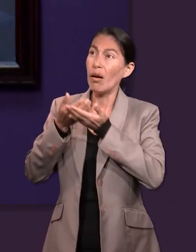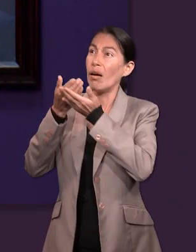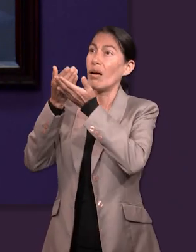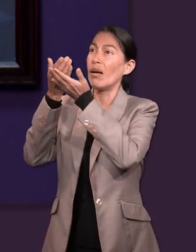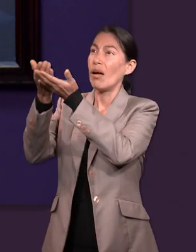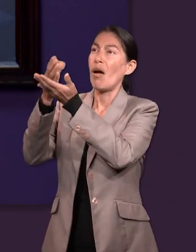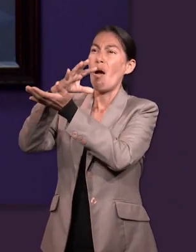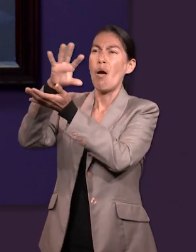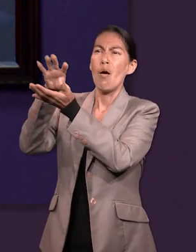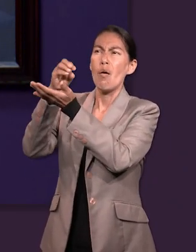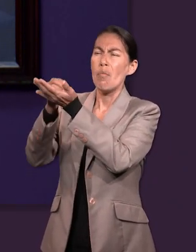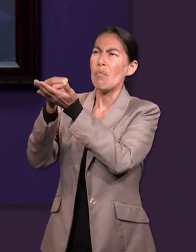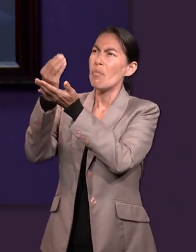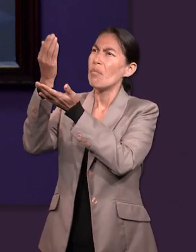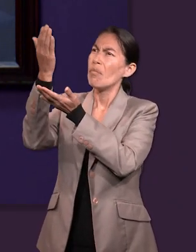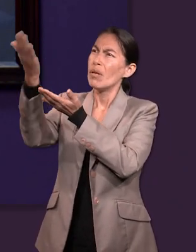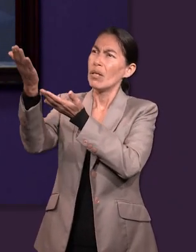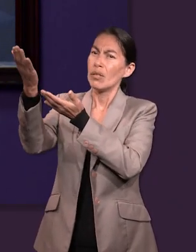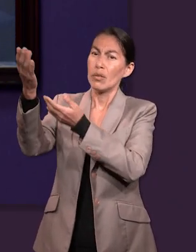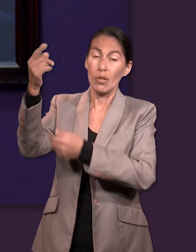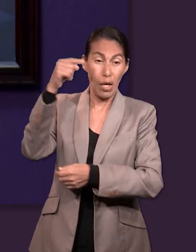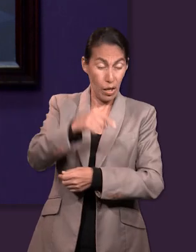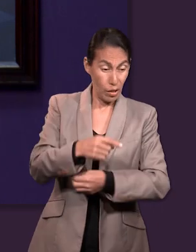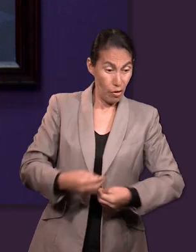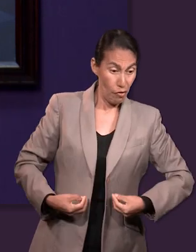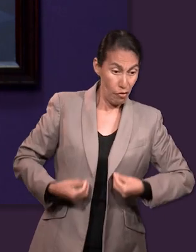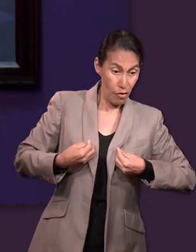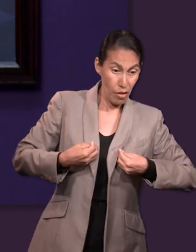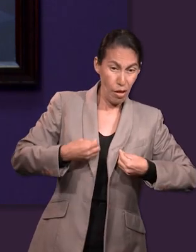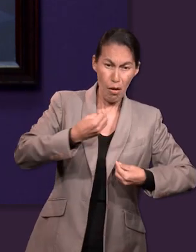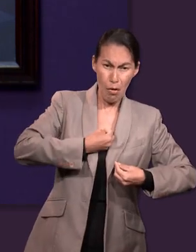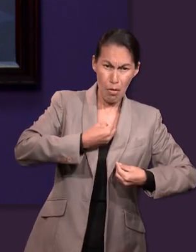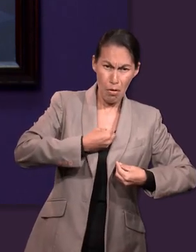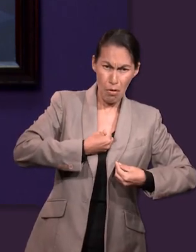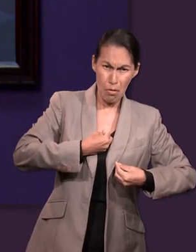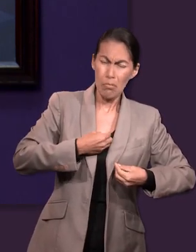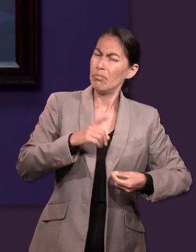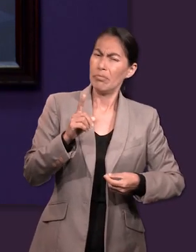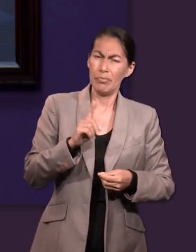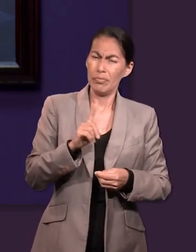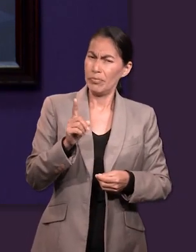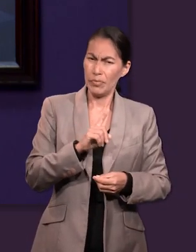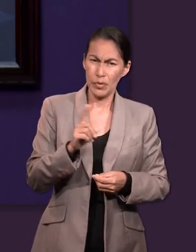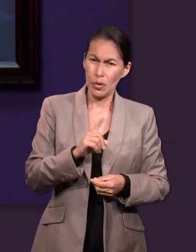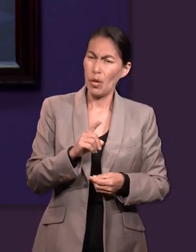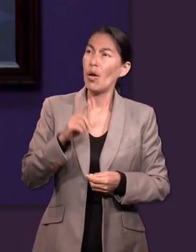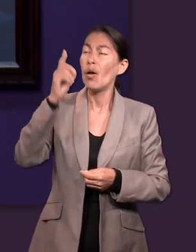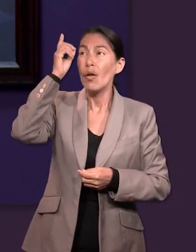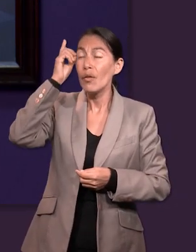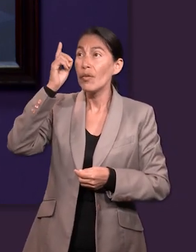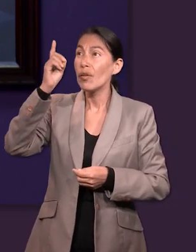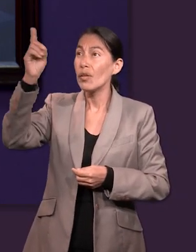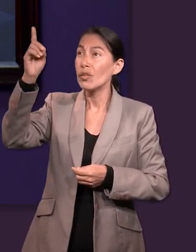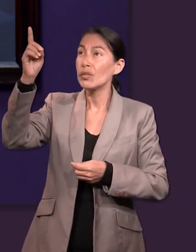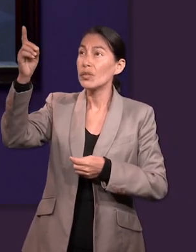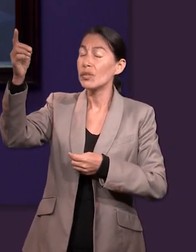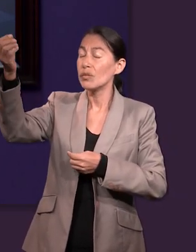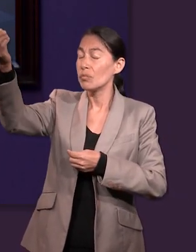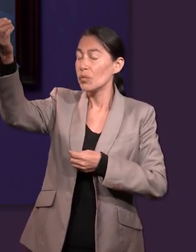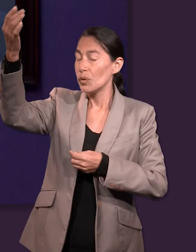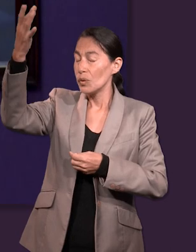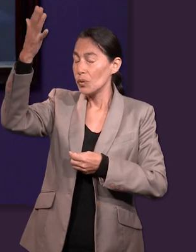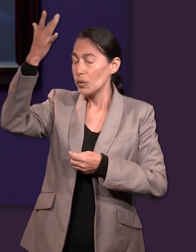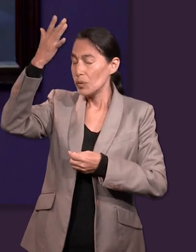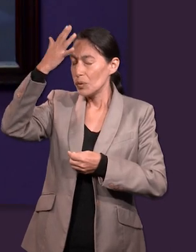culto racional. No os conforméis a este siglo, sino transformaos por medio de la renovación de vuestro